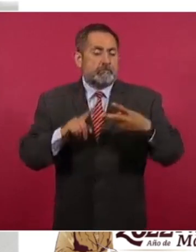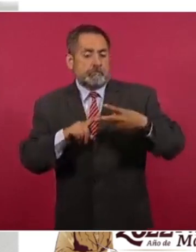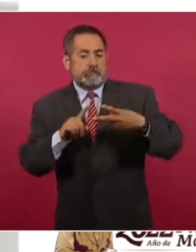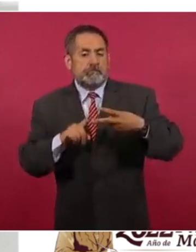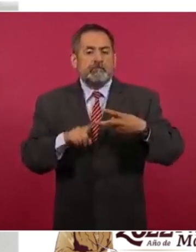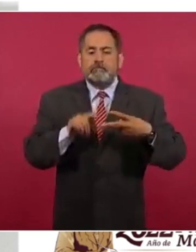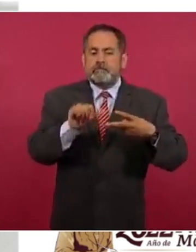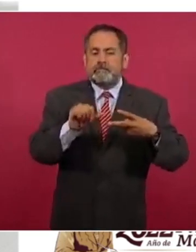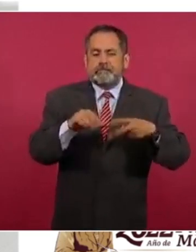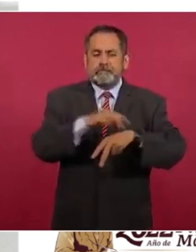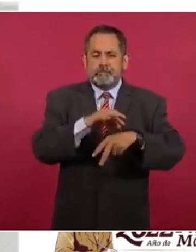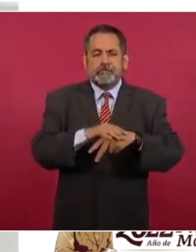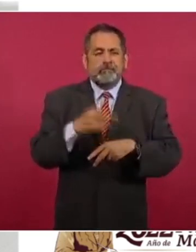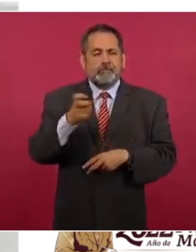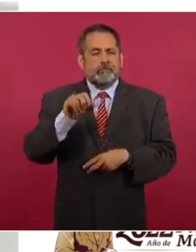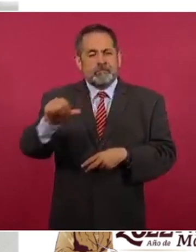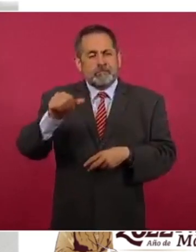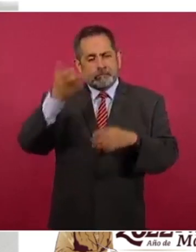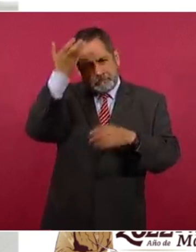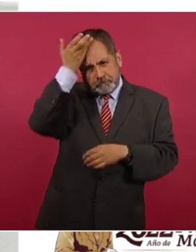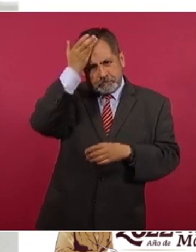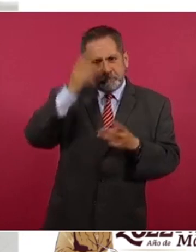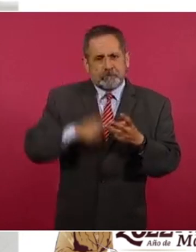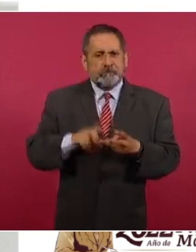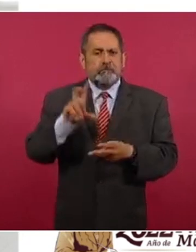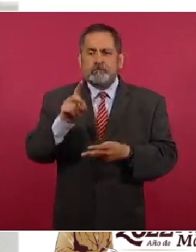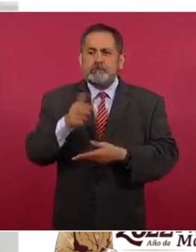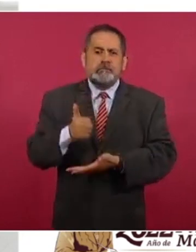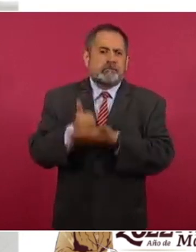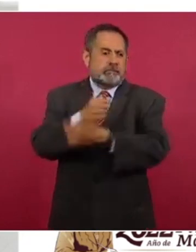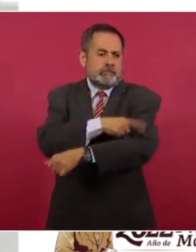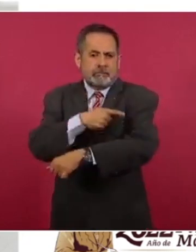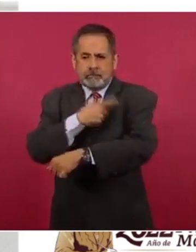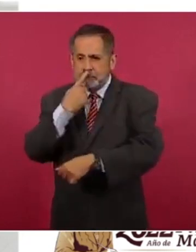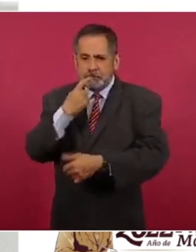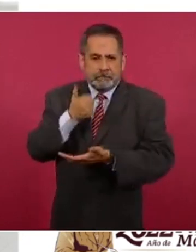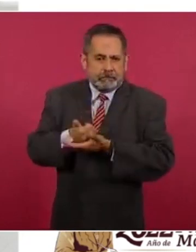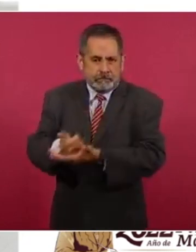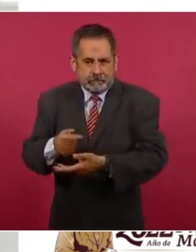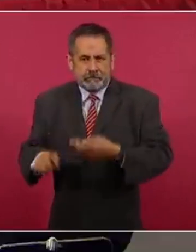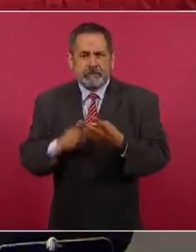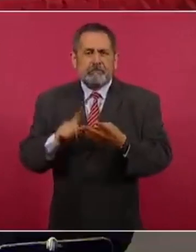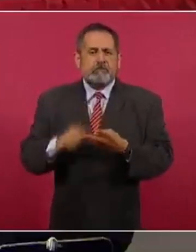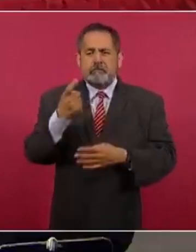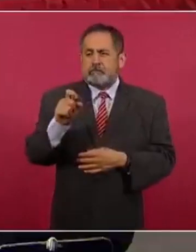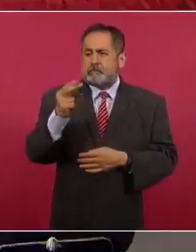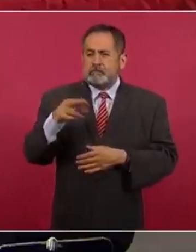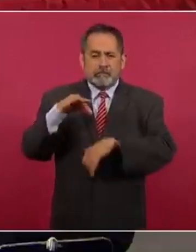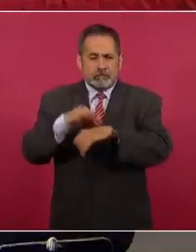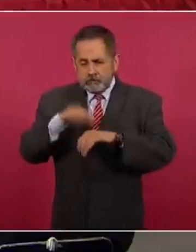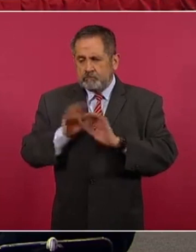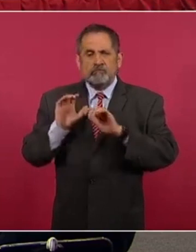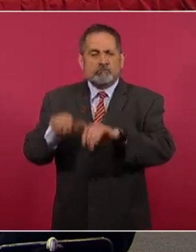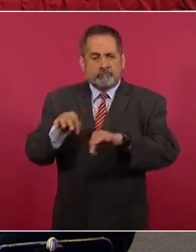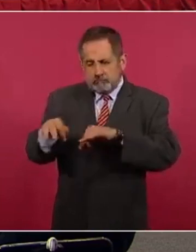enfermeras, 30 paramédicos y los 125 médicos especialistas, residentes que están trabajando allá